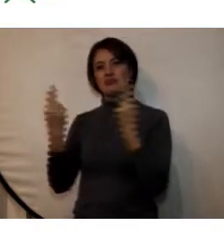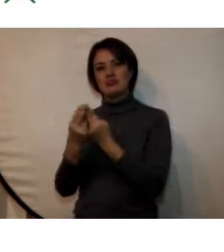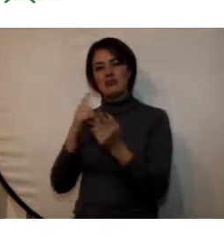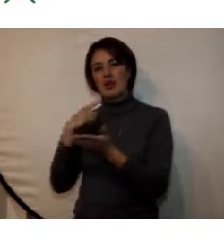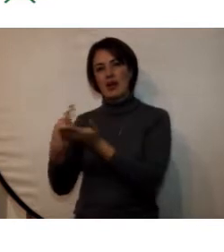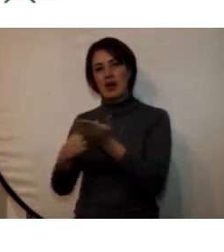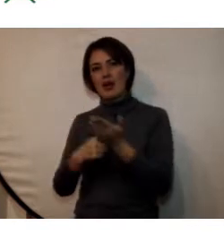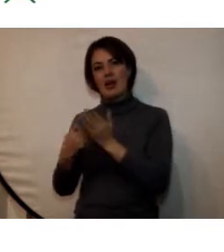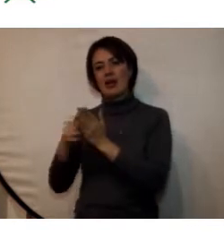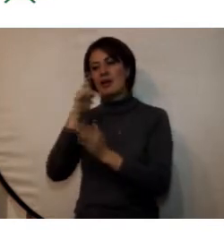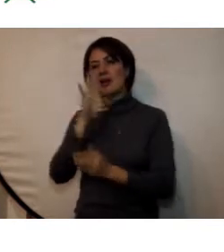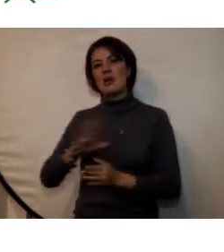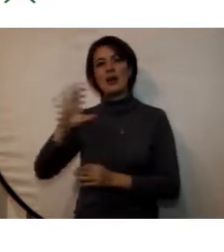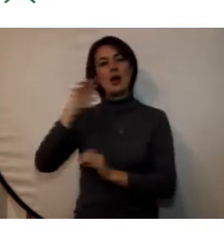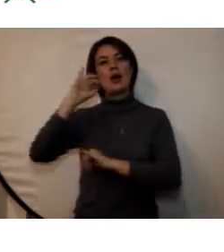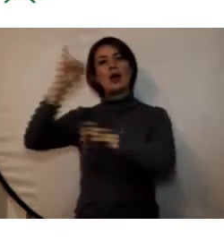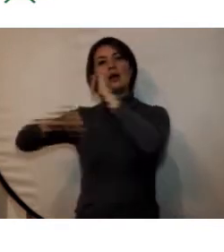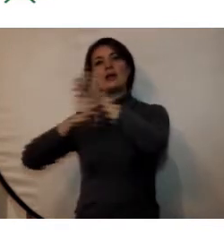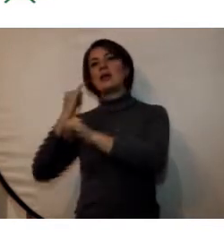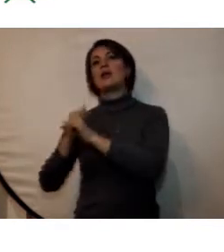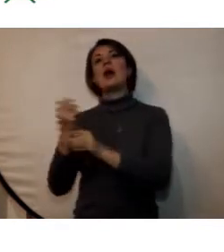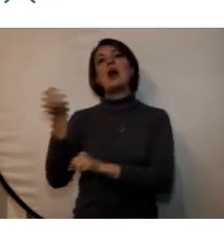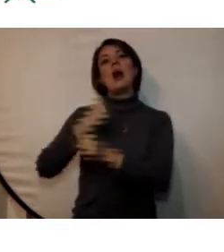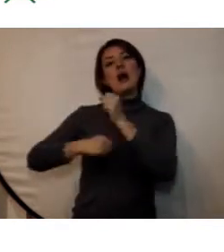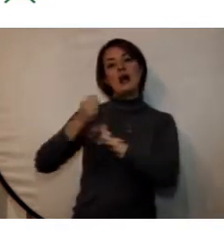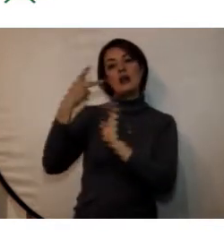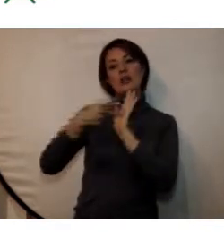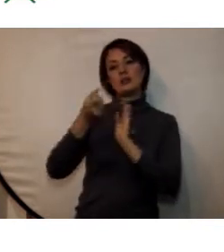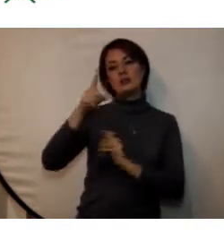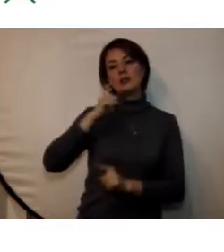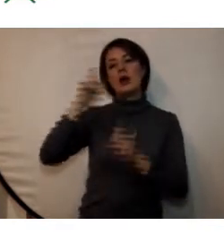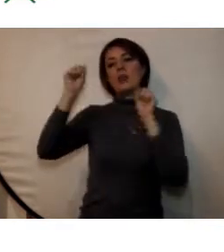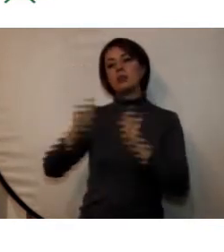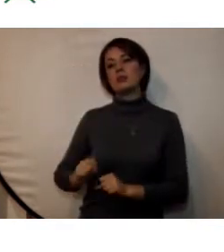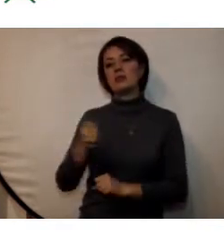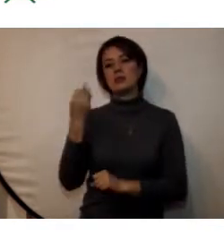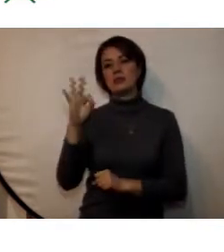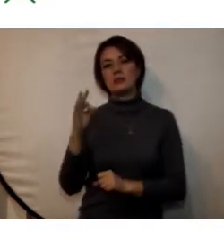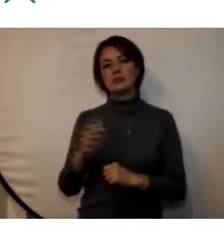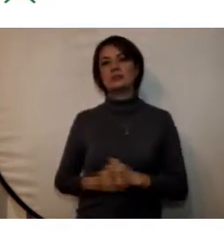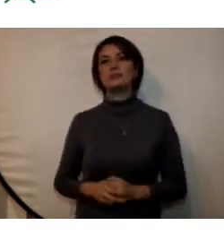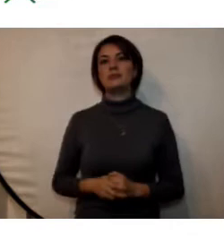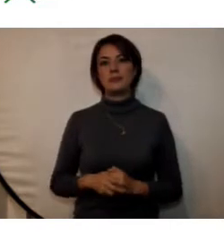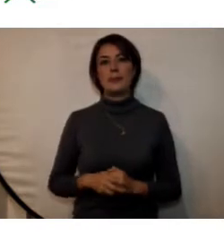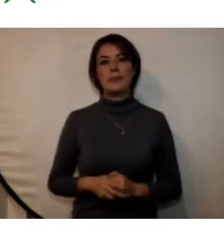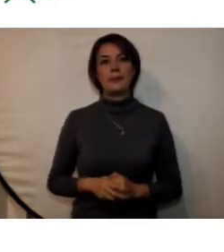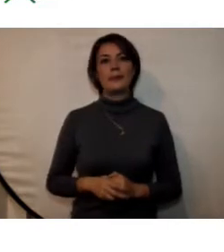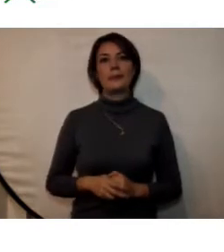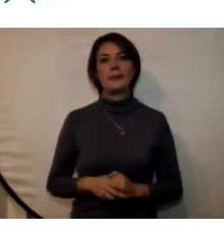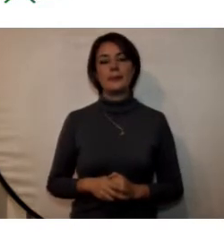internacional para el año 2016 la universidad aprobó 13 capacitaciones nacionales